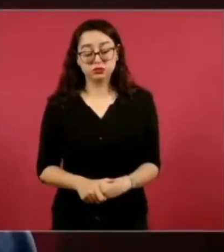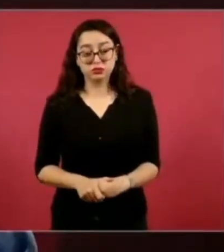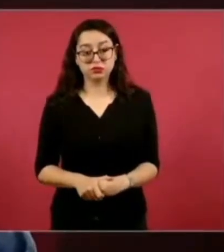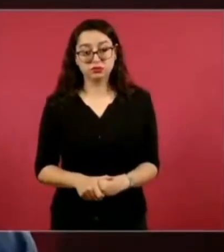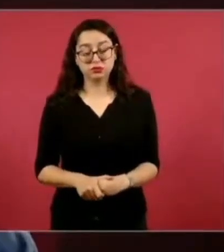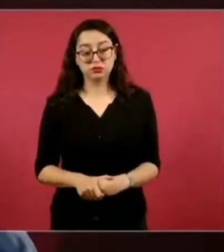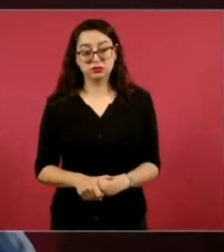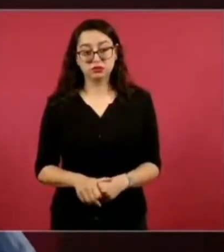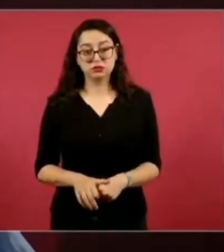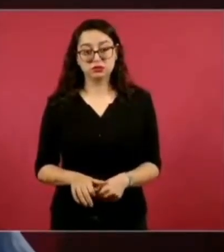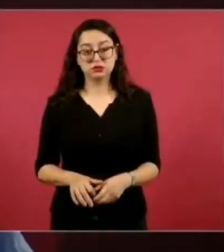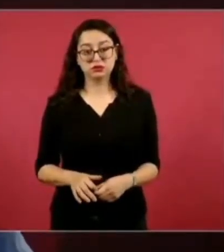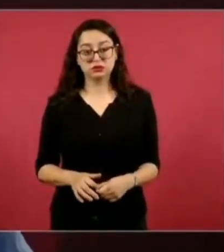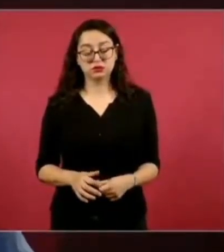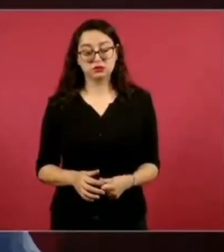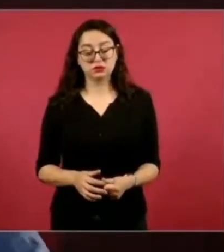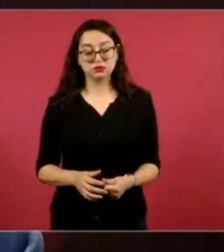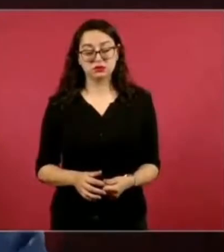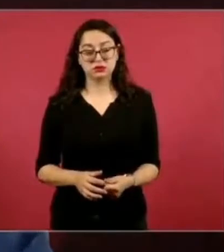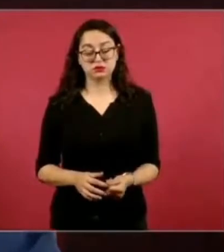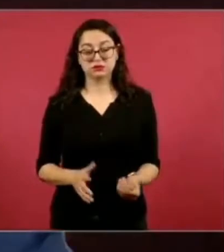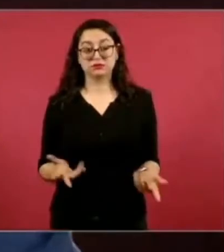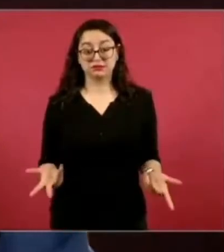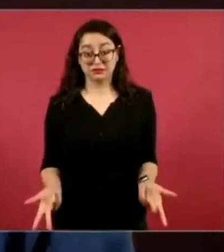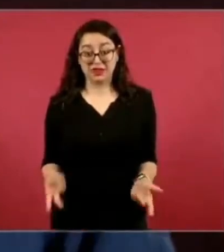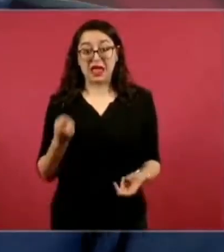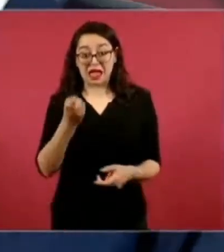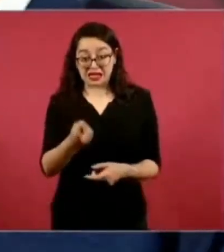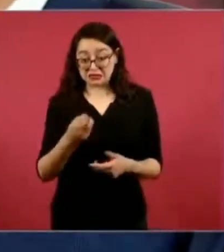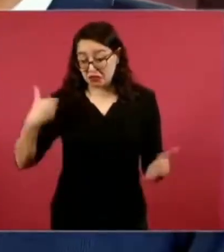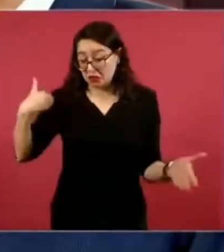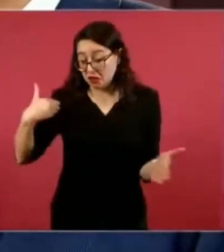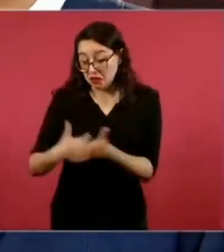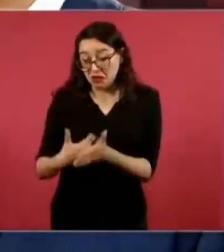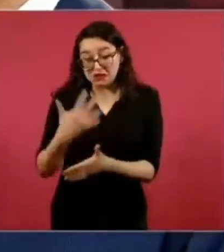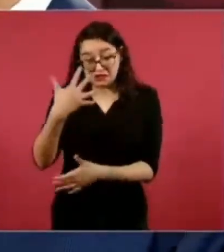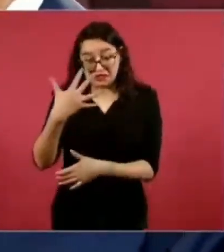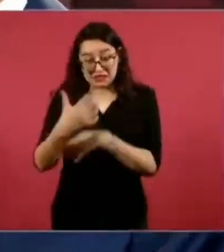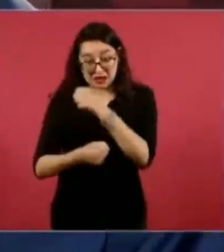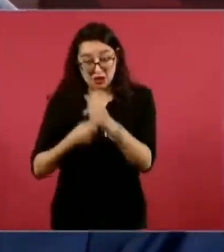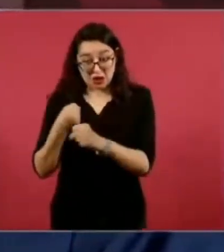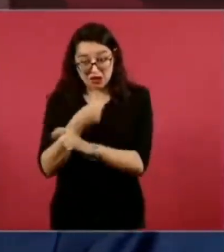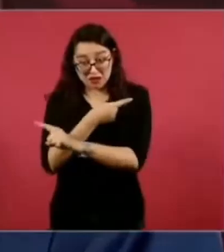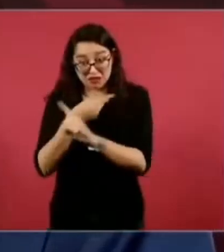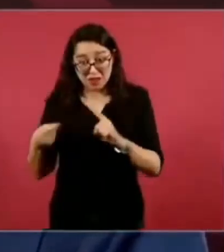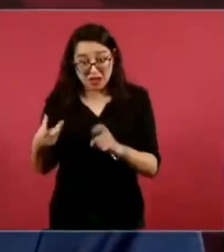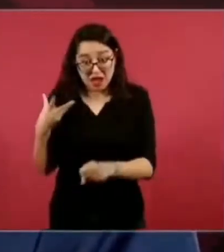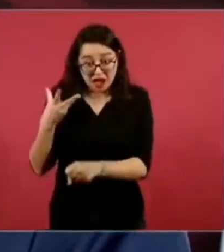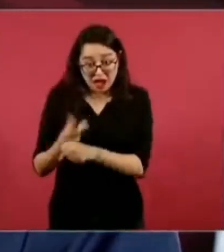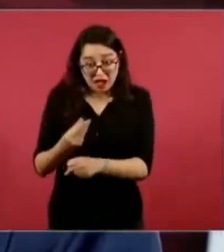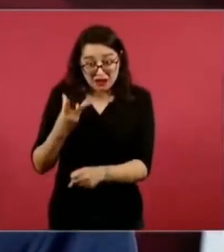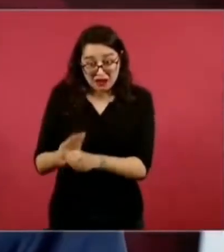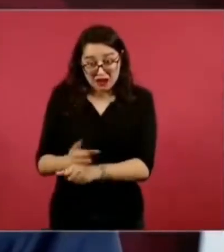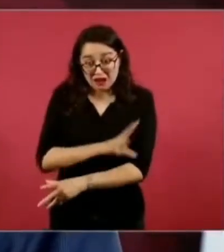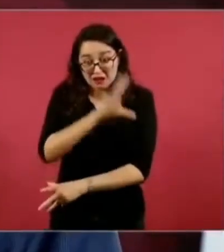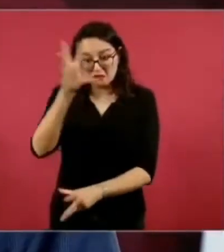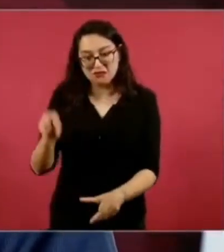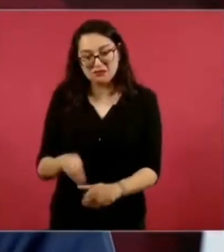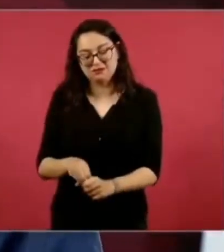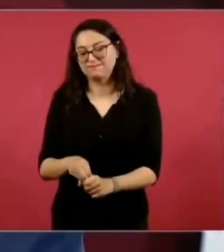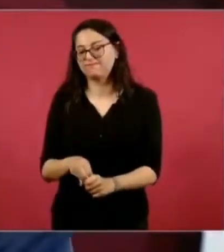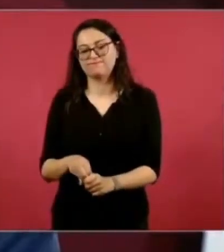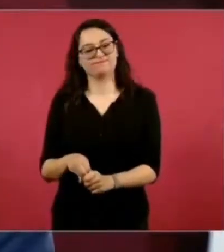Entonces, lleva tiempo, pero ya, y eso tenemos que